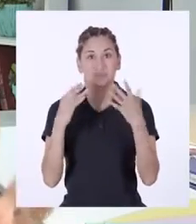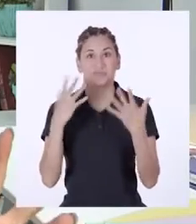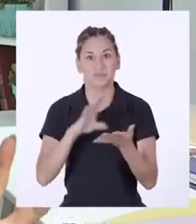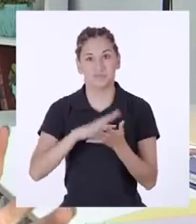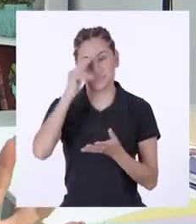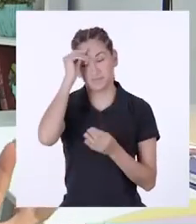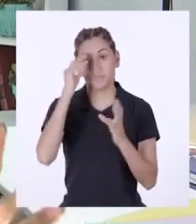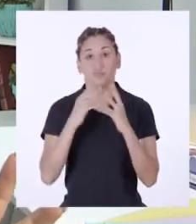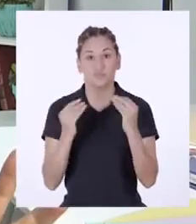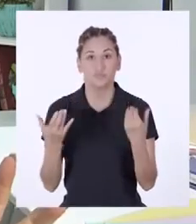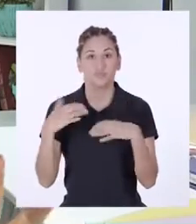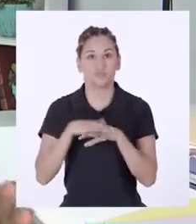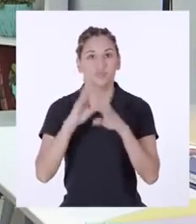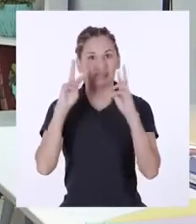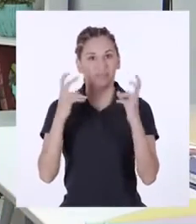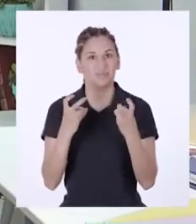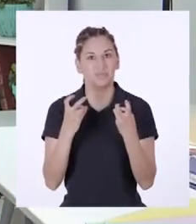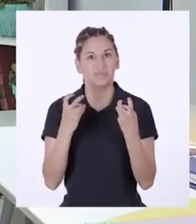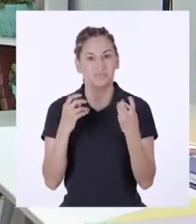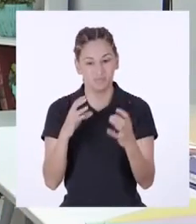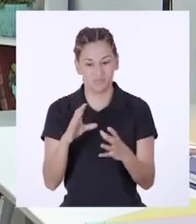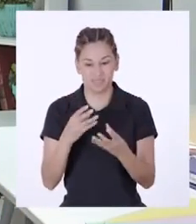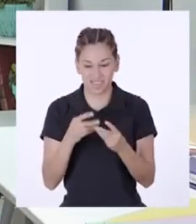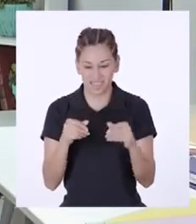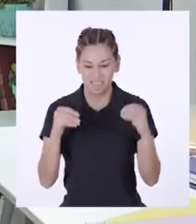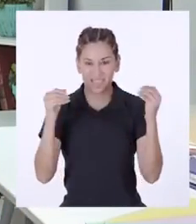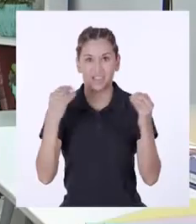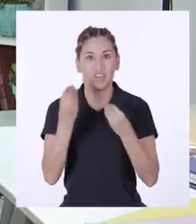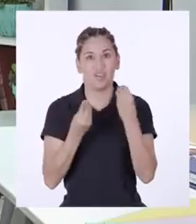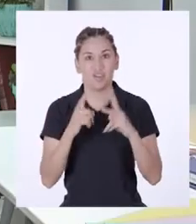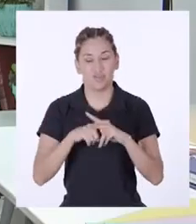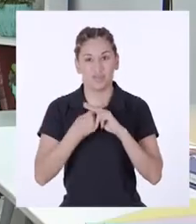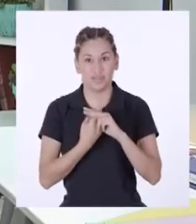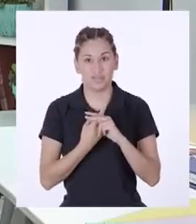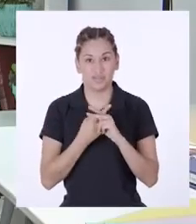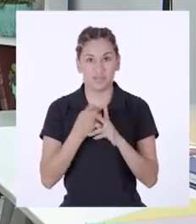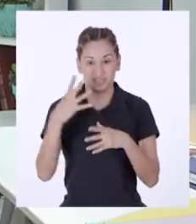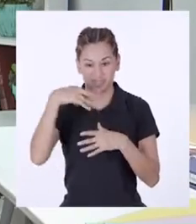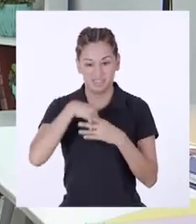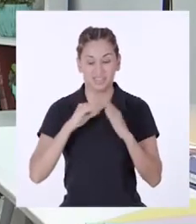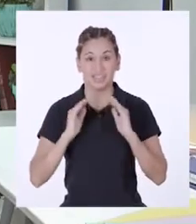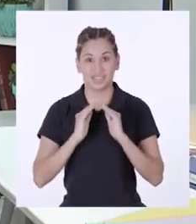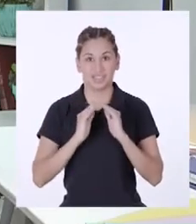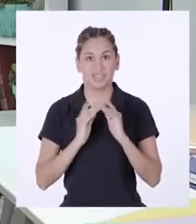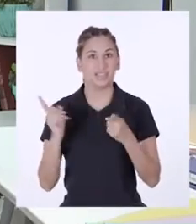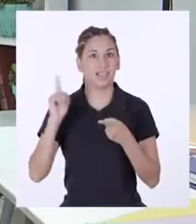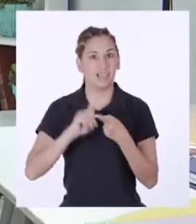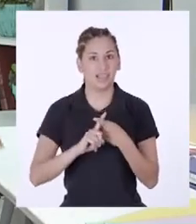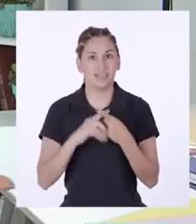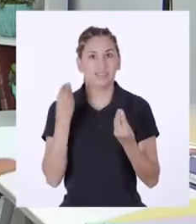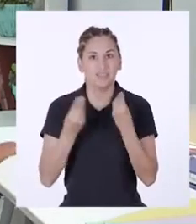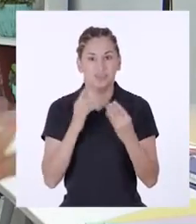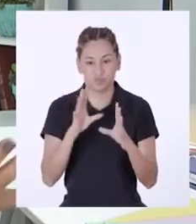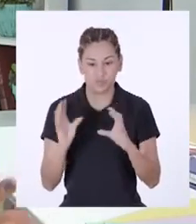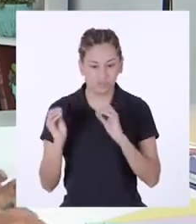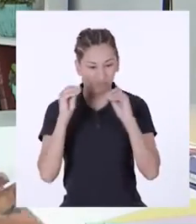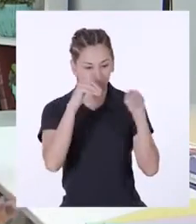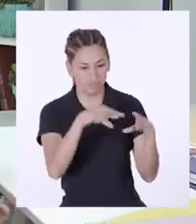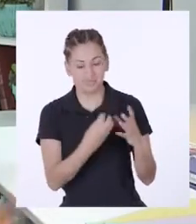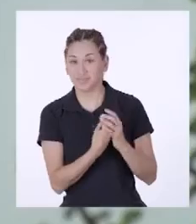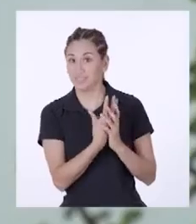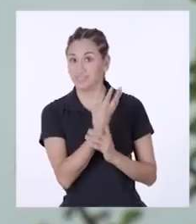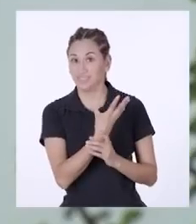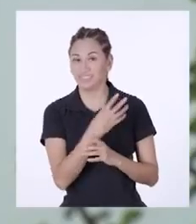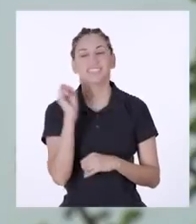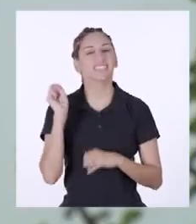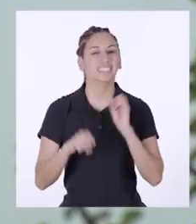aprendido mucho acerca del compost, desde cómo crear nuestro propio centro de compostaje, hasta cómo aplicarlo a nuestras plantiquis.